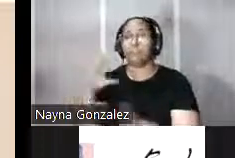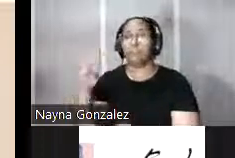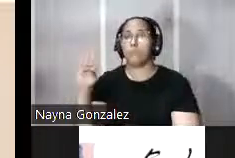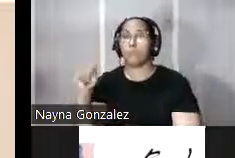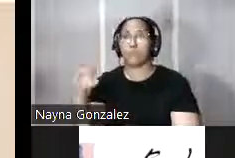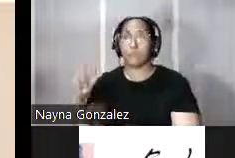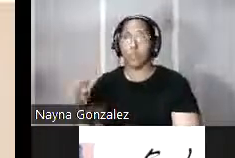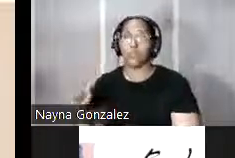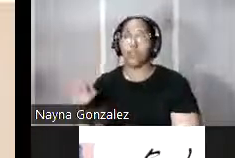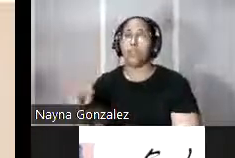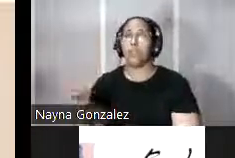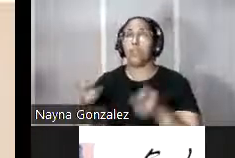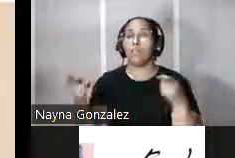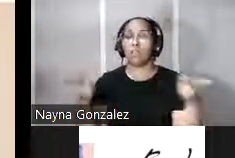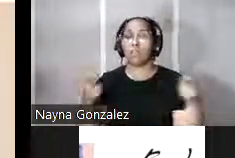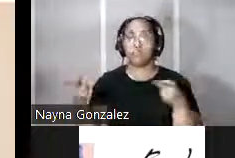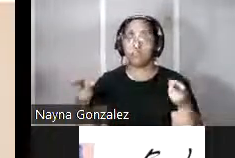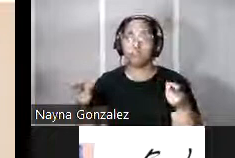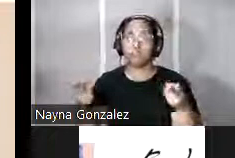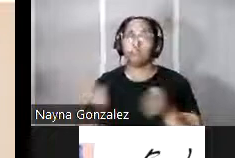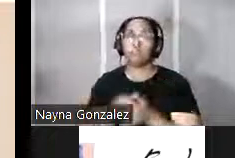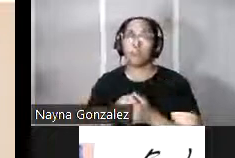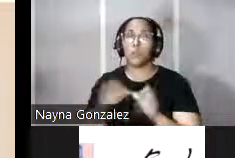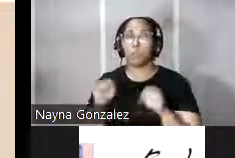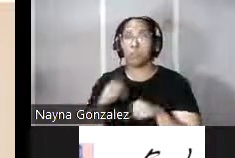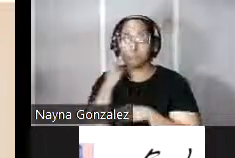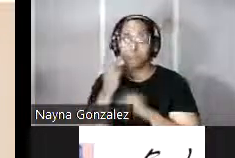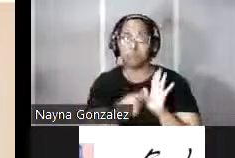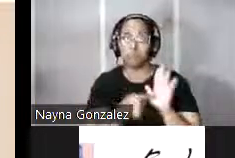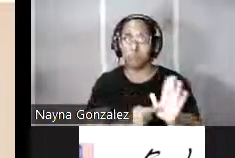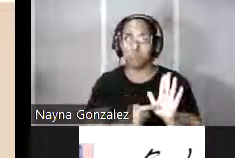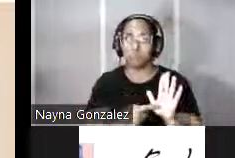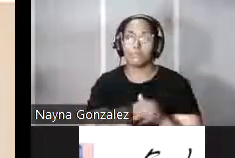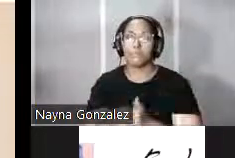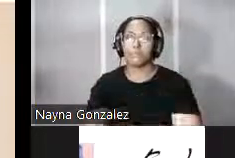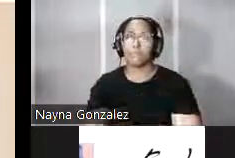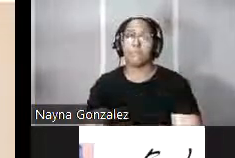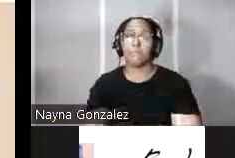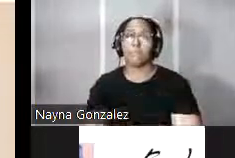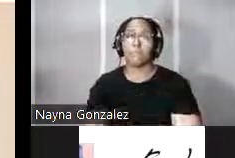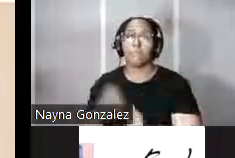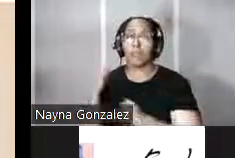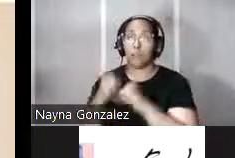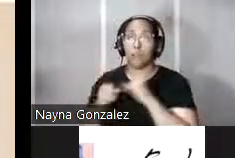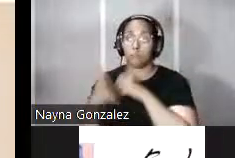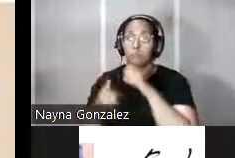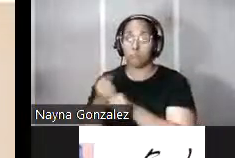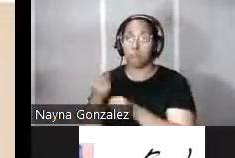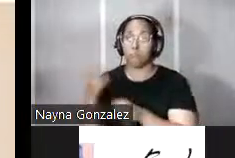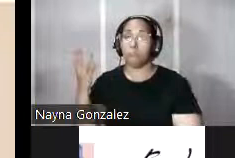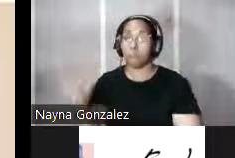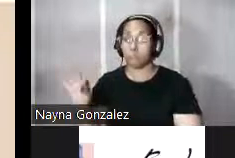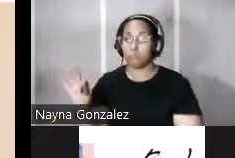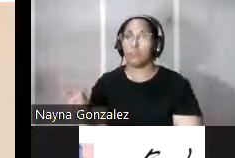en el área de Santurce como pueden observar en este plano que tienen ahora mismo delante y en la última década del siglo XIX